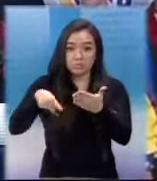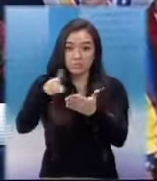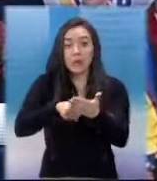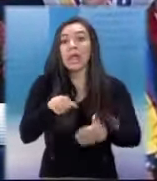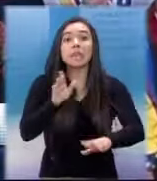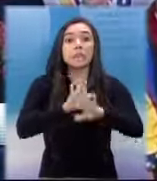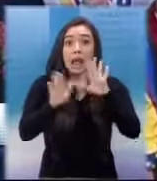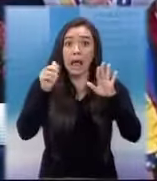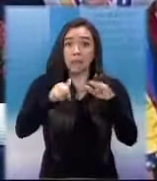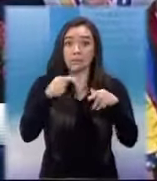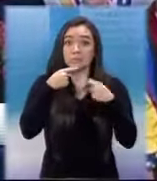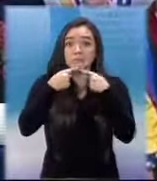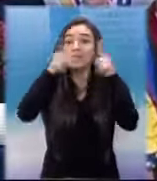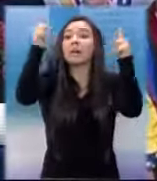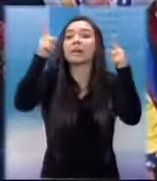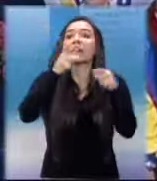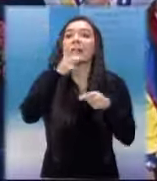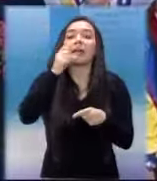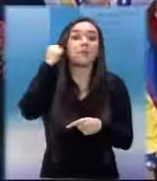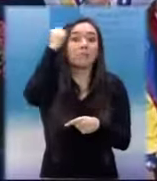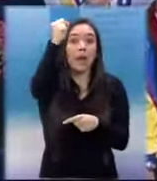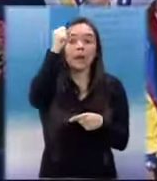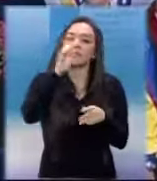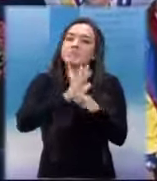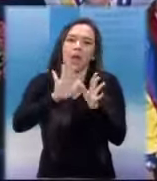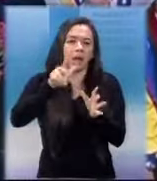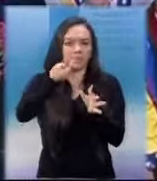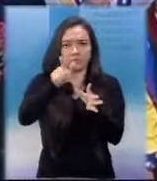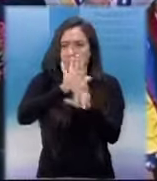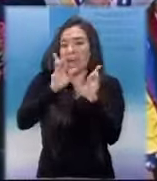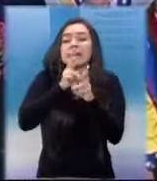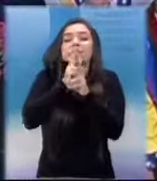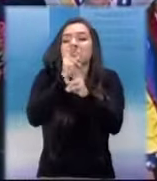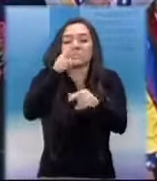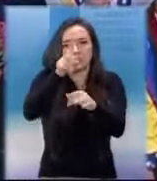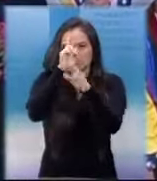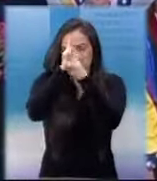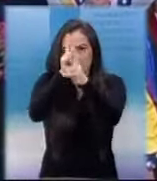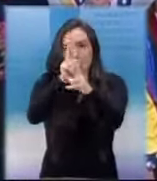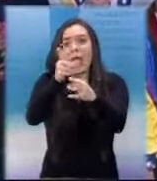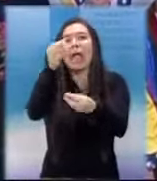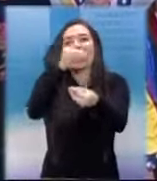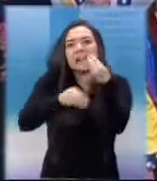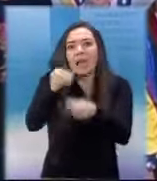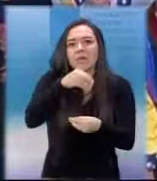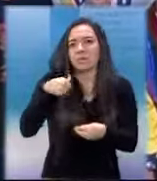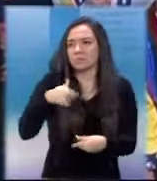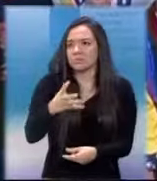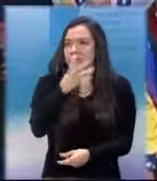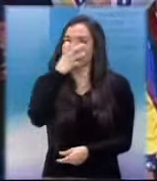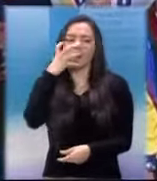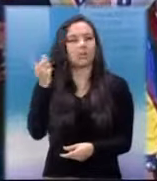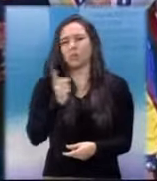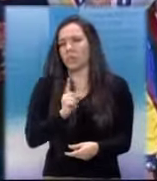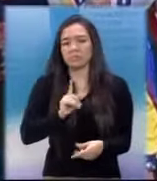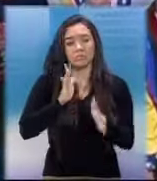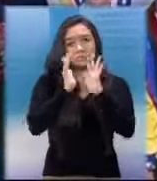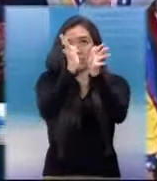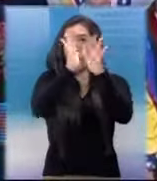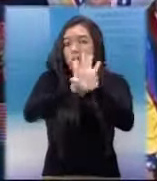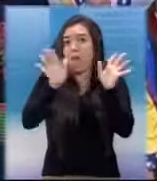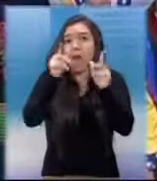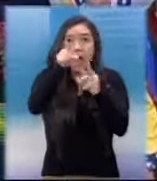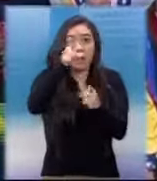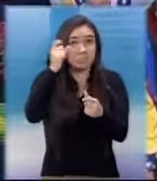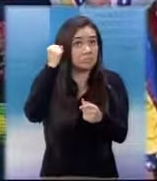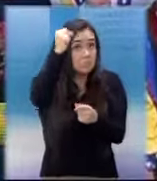CNE será palabra sagrada. Yo le pido a los que ganen, que ganen con